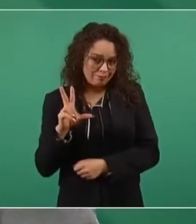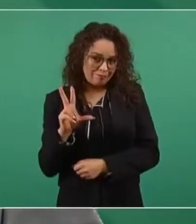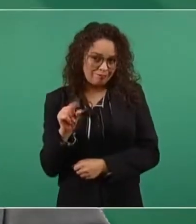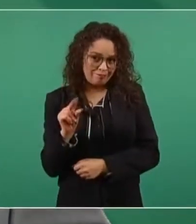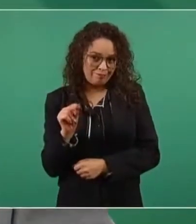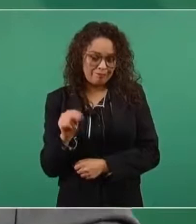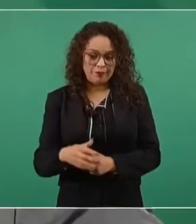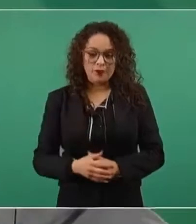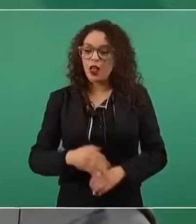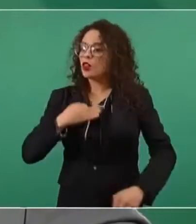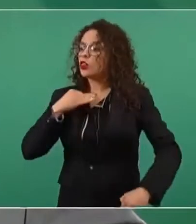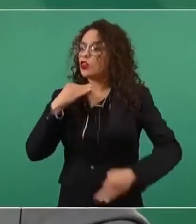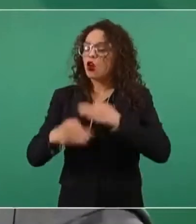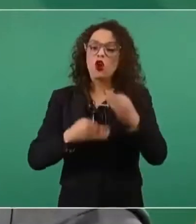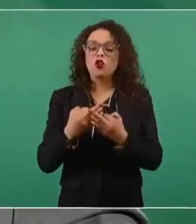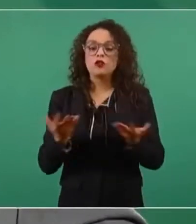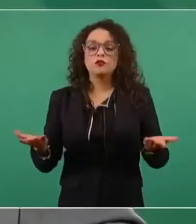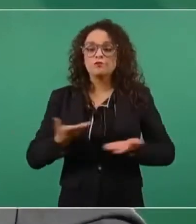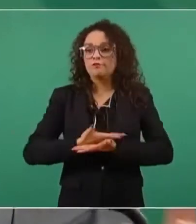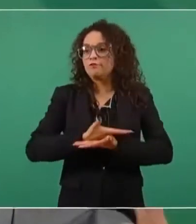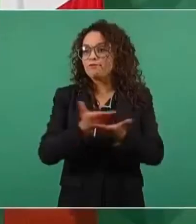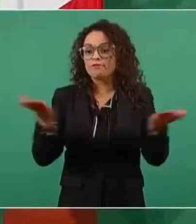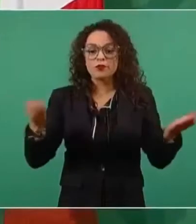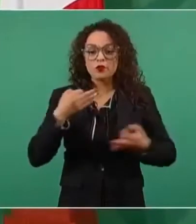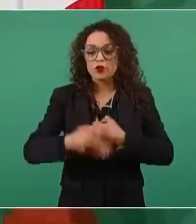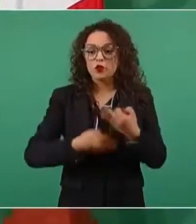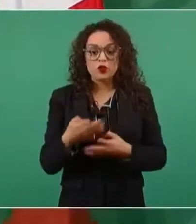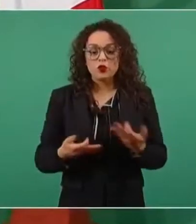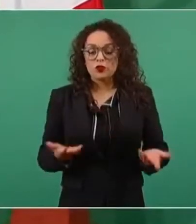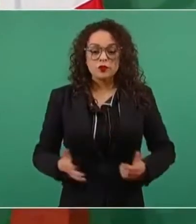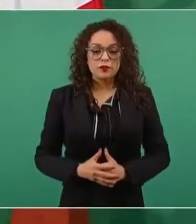Vamos a ser todos los ciudadanos.